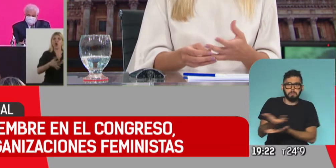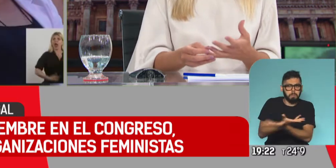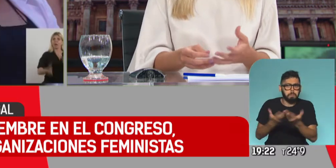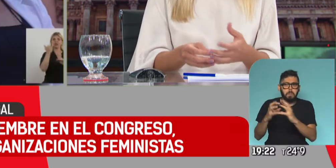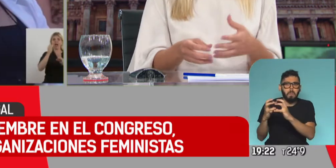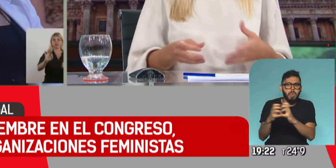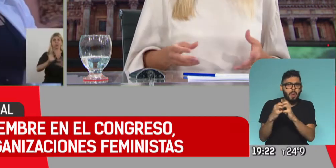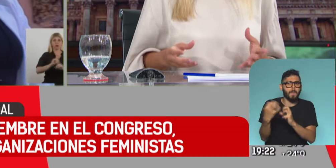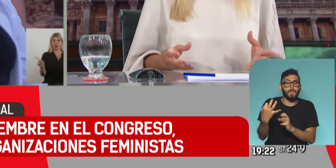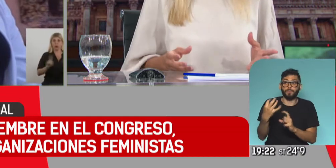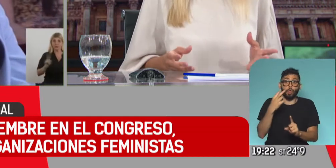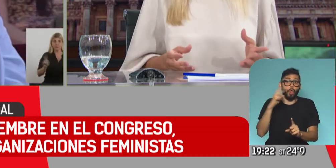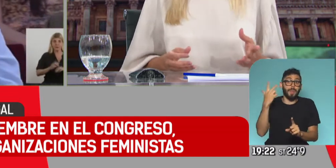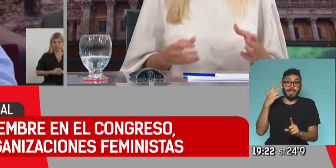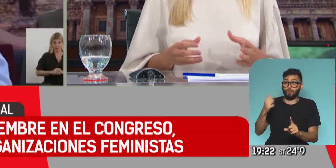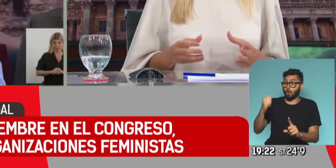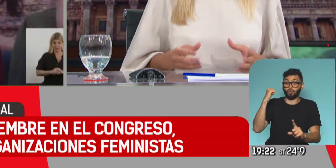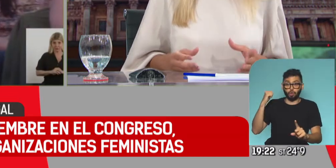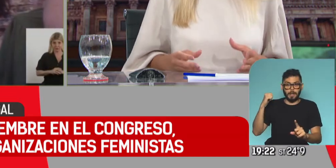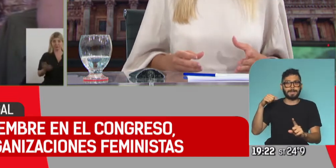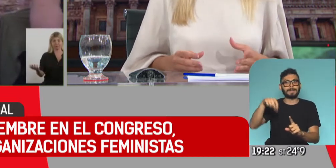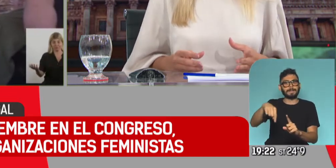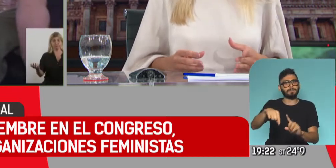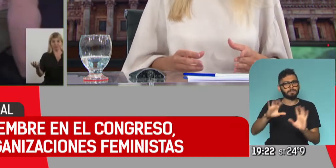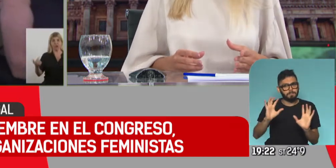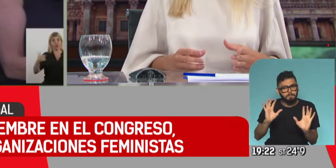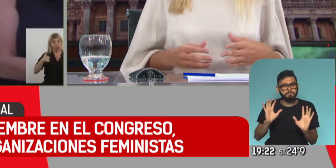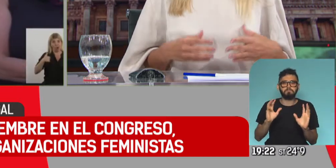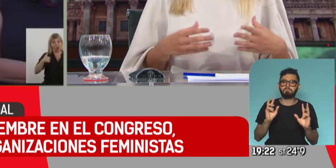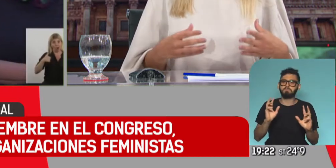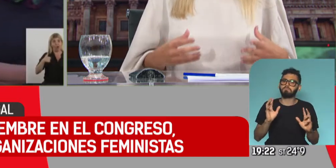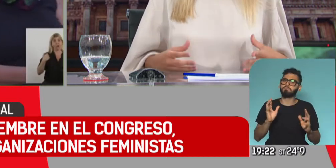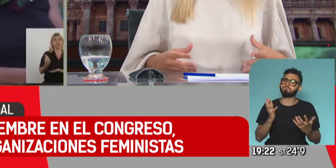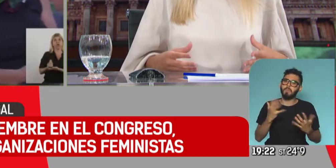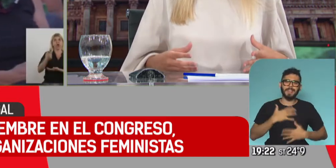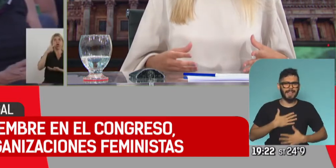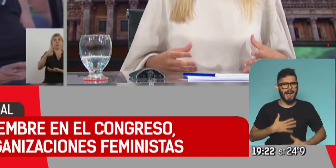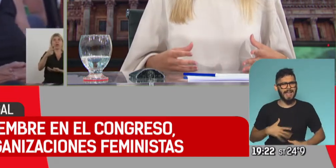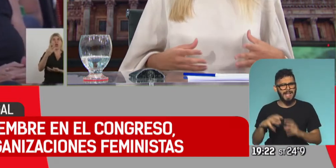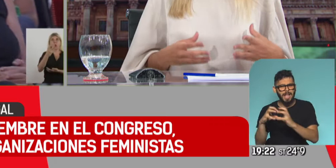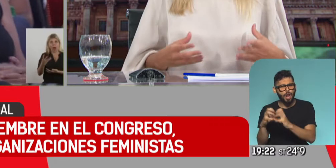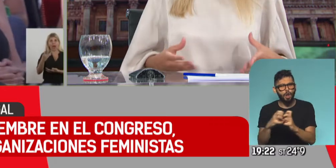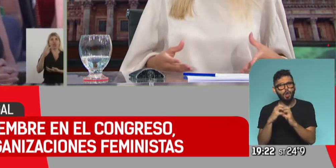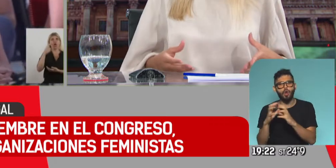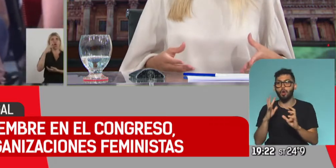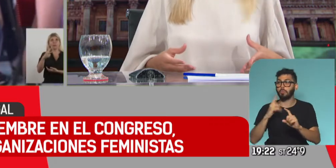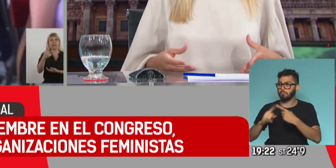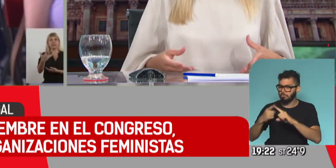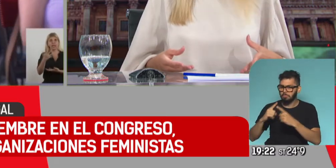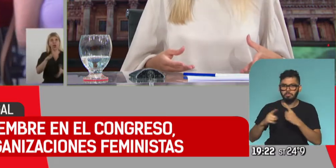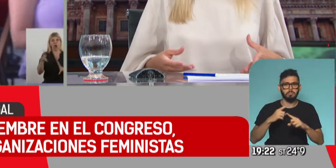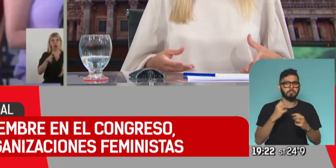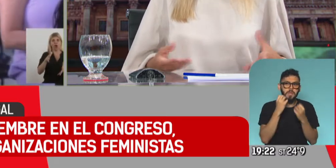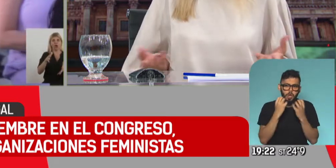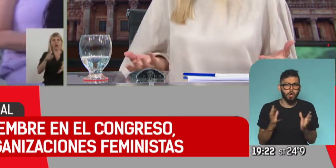de 2018, lo que muchos resaltaban es que fue un debate mucho más tranquilo, mucho más consensuado, donde se